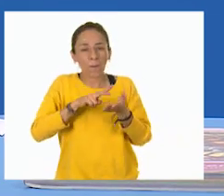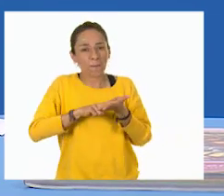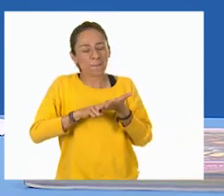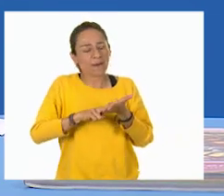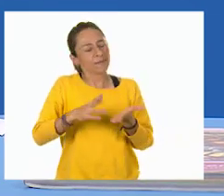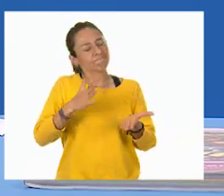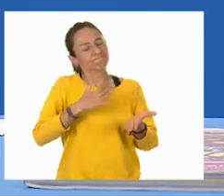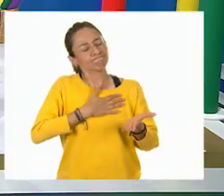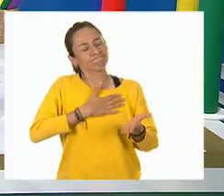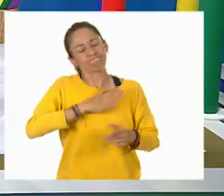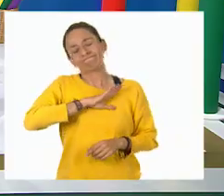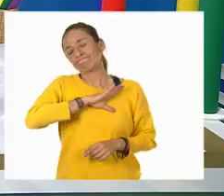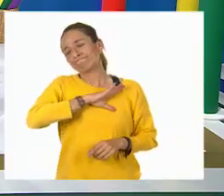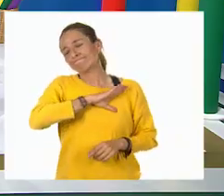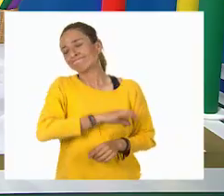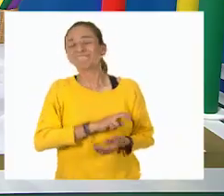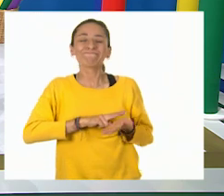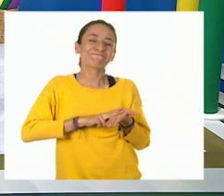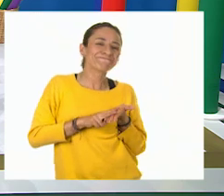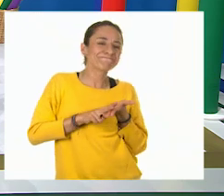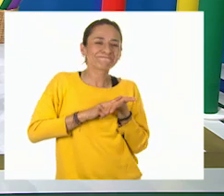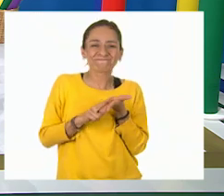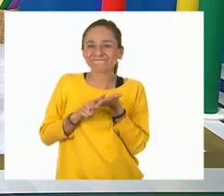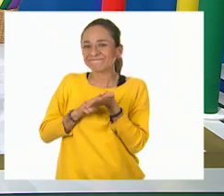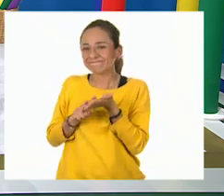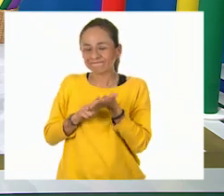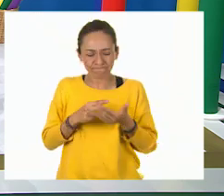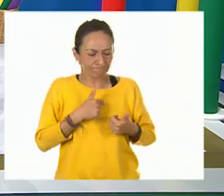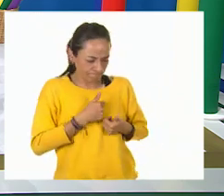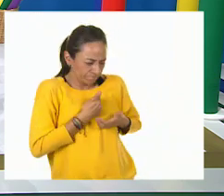preferido. Verde, verde, verde. Yo la tomo, Tom.